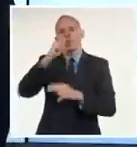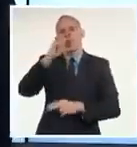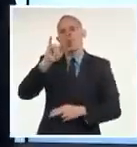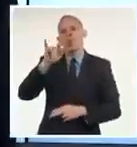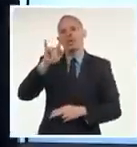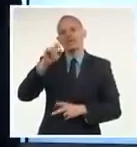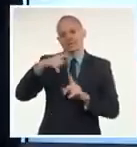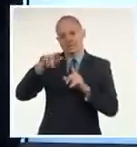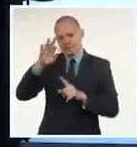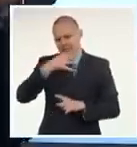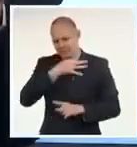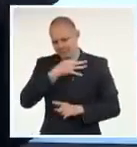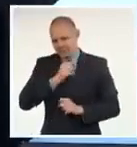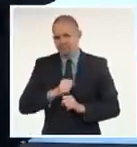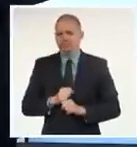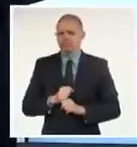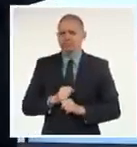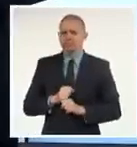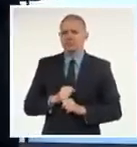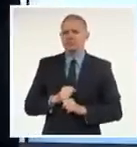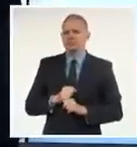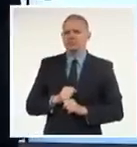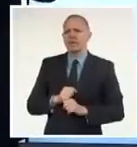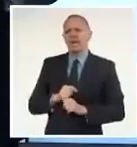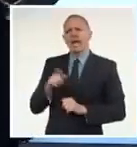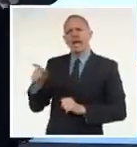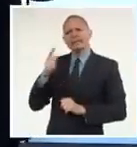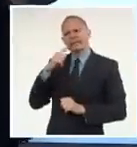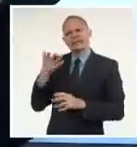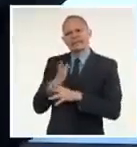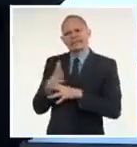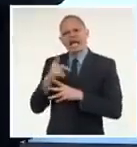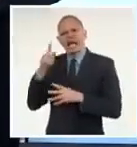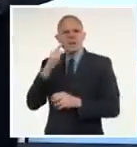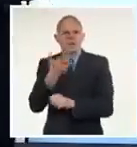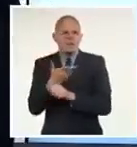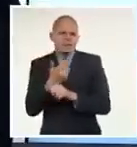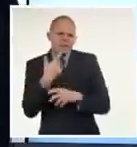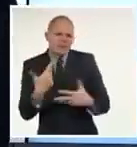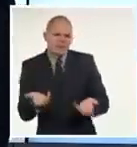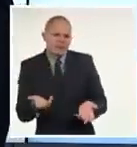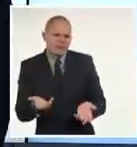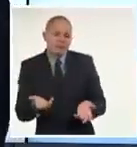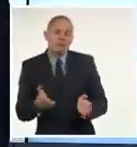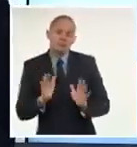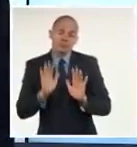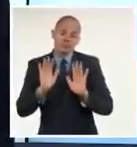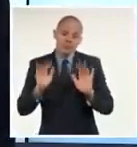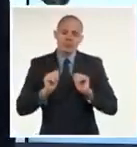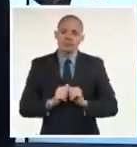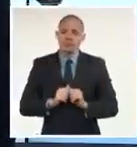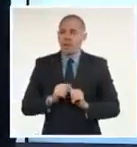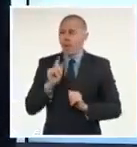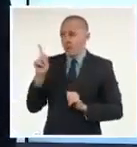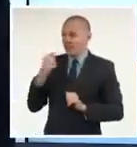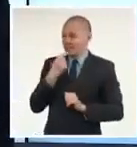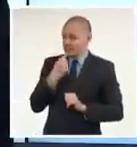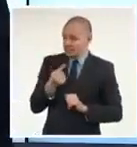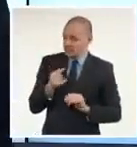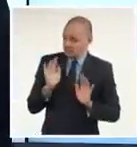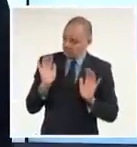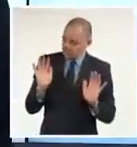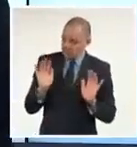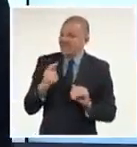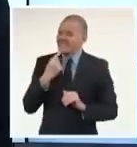Segundo aspecto, ¿por qué establecen la demanda? ¿Qué piden? ¿Qué alegan? Bien, dicen, dicen haber